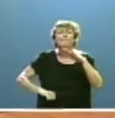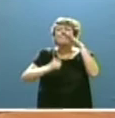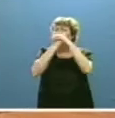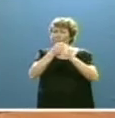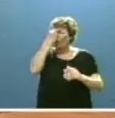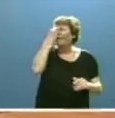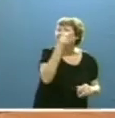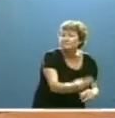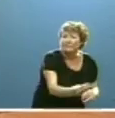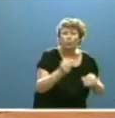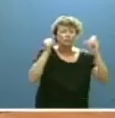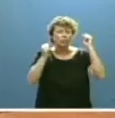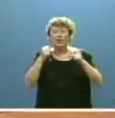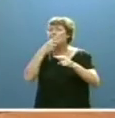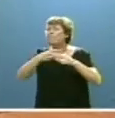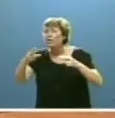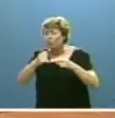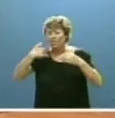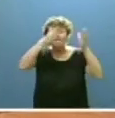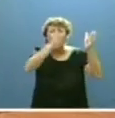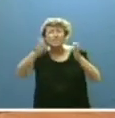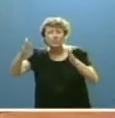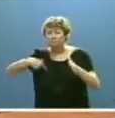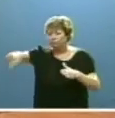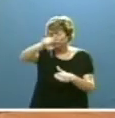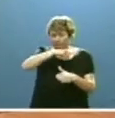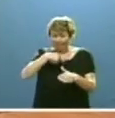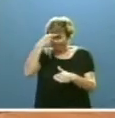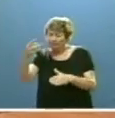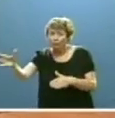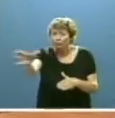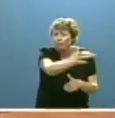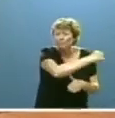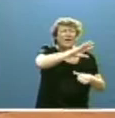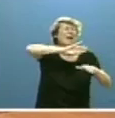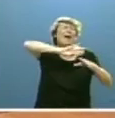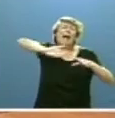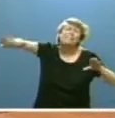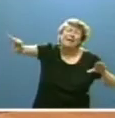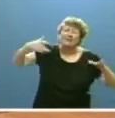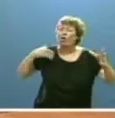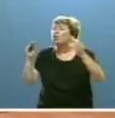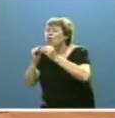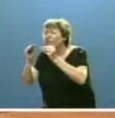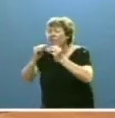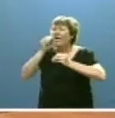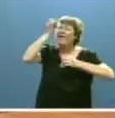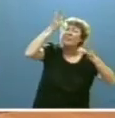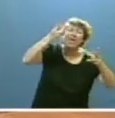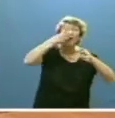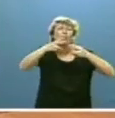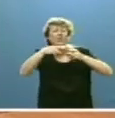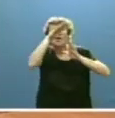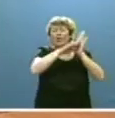político y personal que todos me merecen, independientemente de nuestras mayores o menores coincidencias ideológicas o